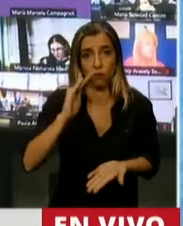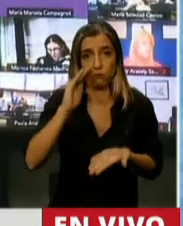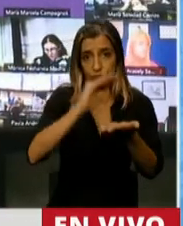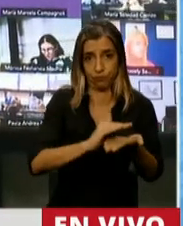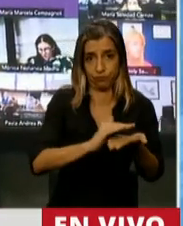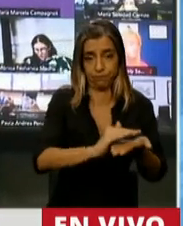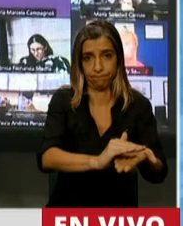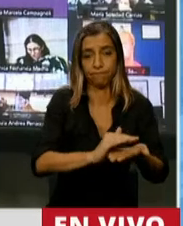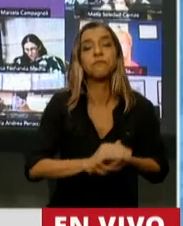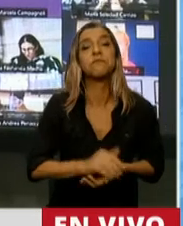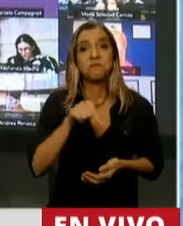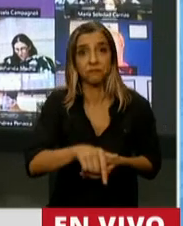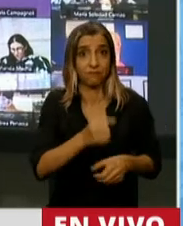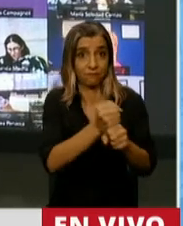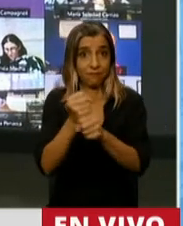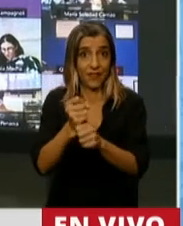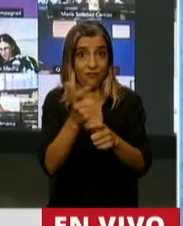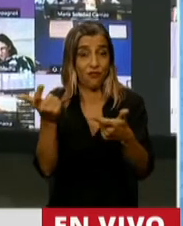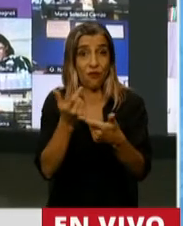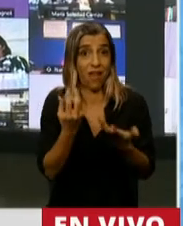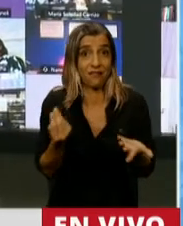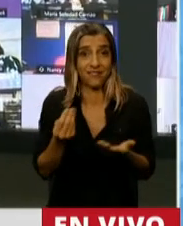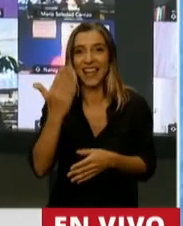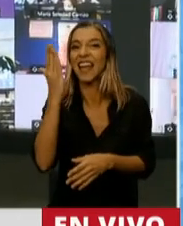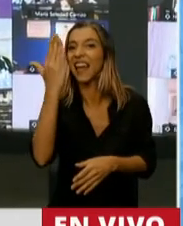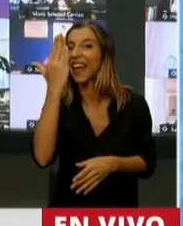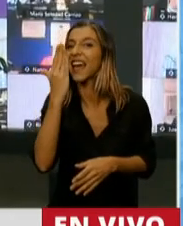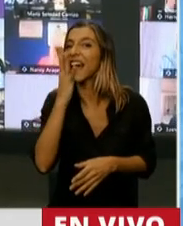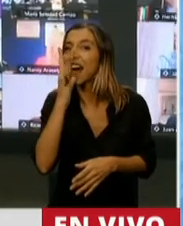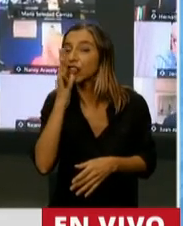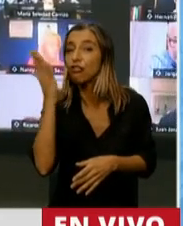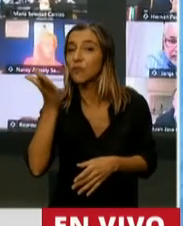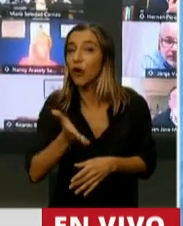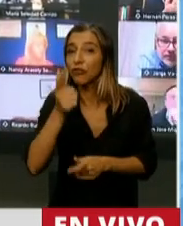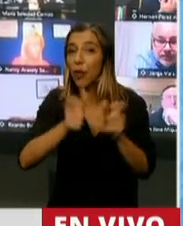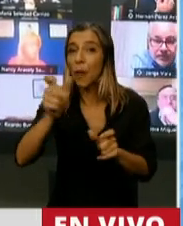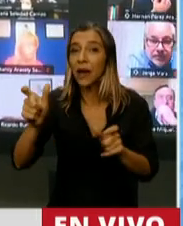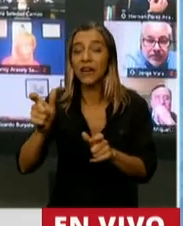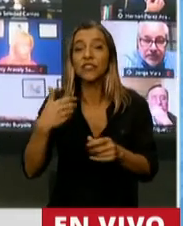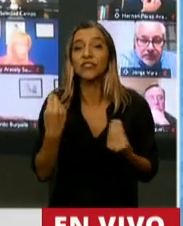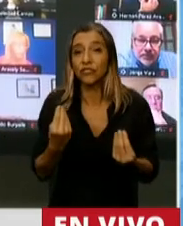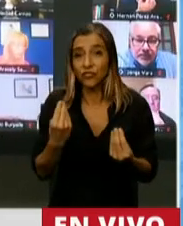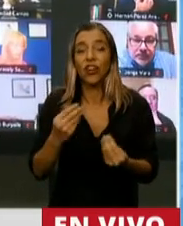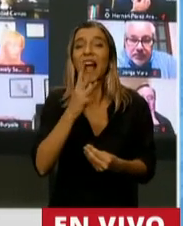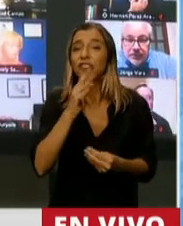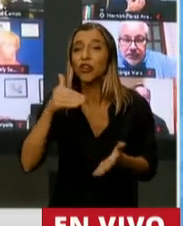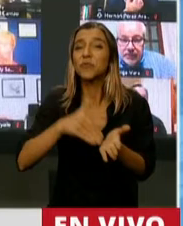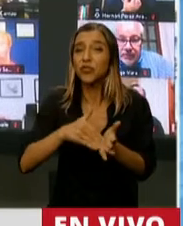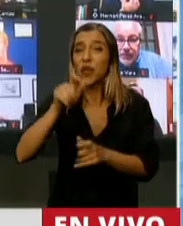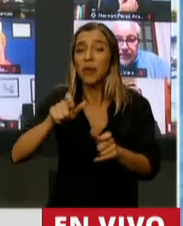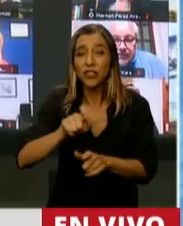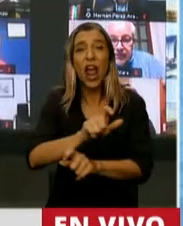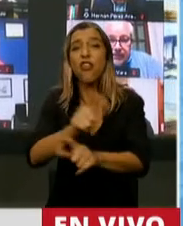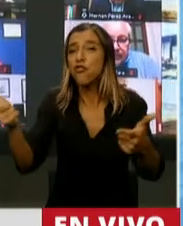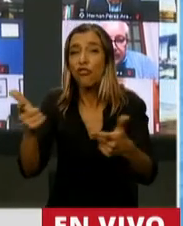Con una desocupación del 14% en Argentina y 4 millones de desocupados. ¿Sabe cuánto va a alcanzar el fondo